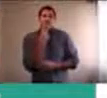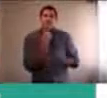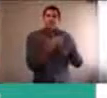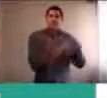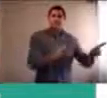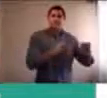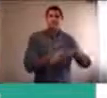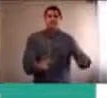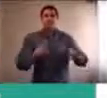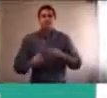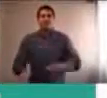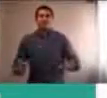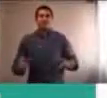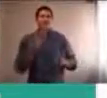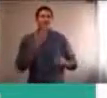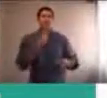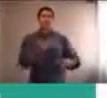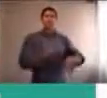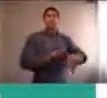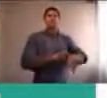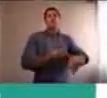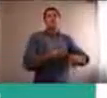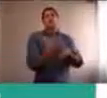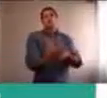el momento escolar, en el que los chicos, se encuentran,